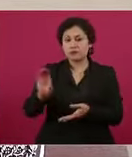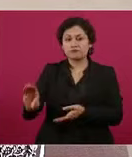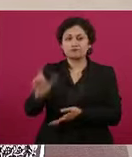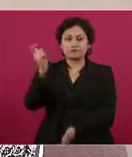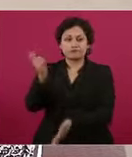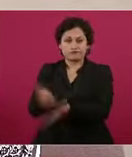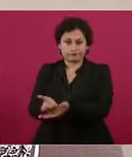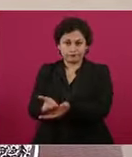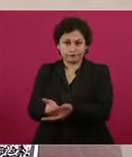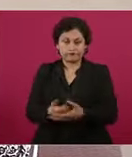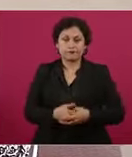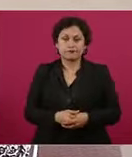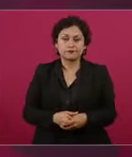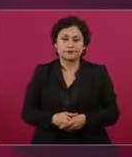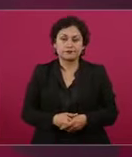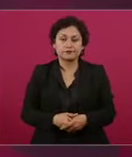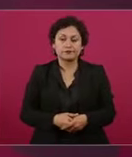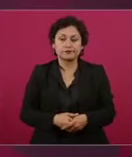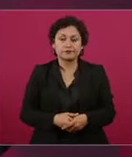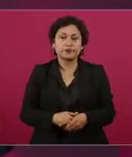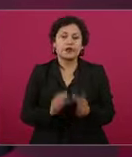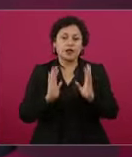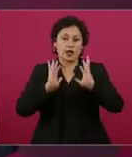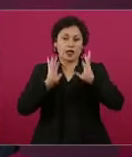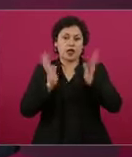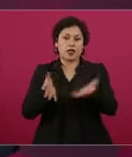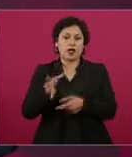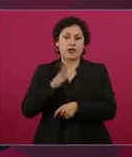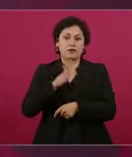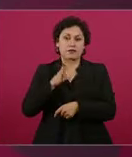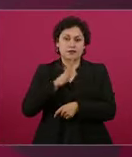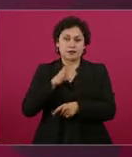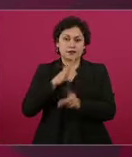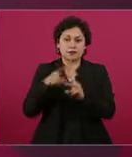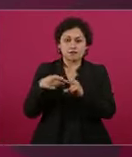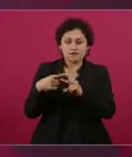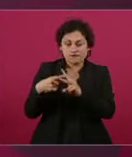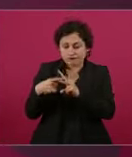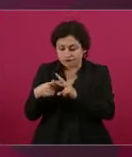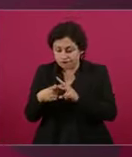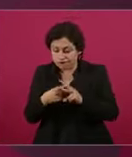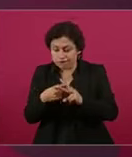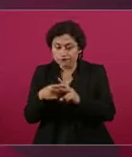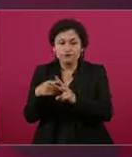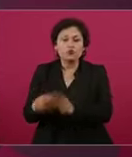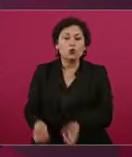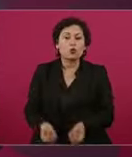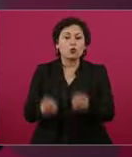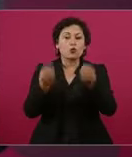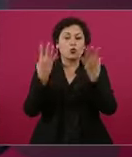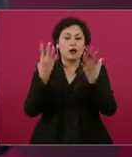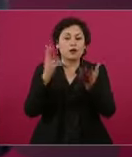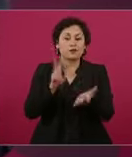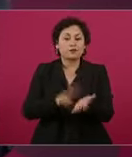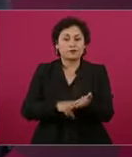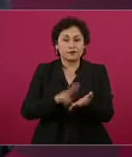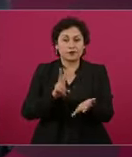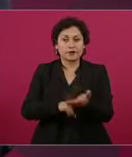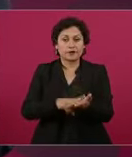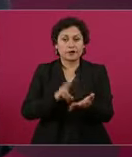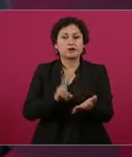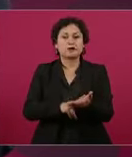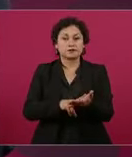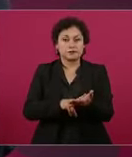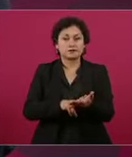Se hizo un avalúo y van a recibir